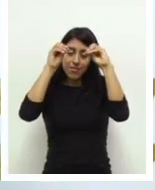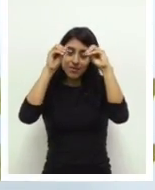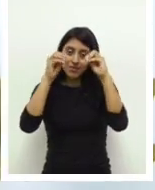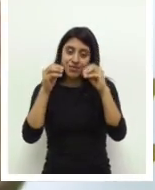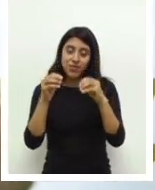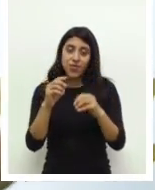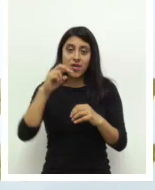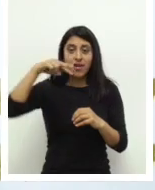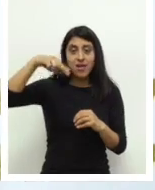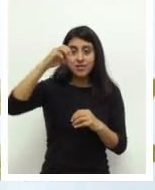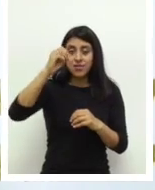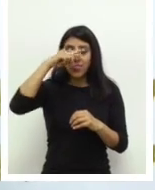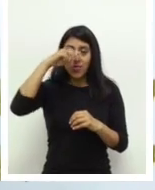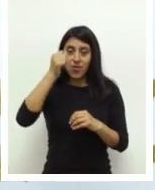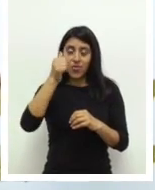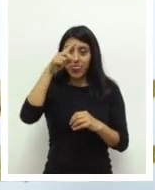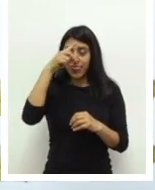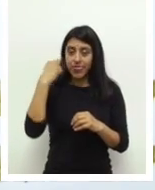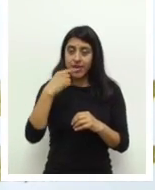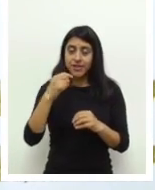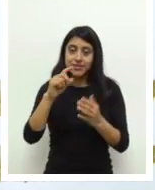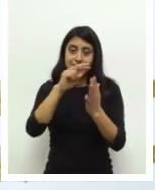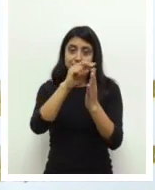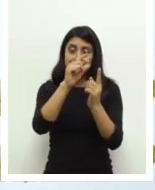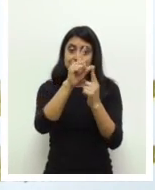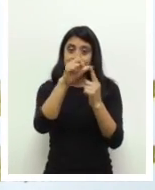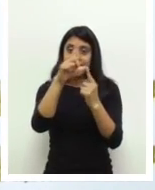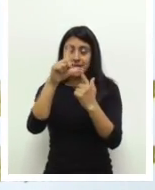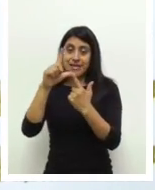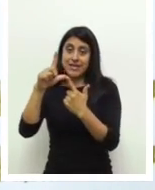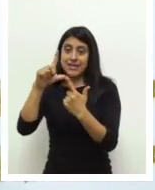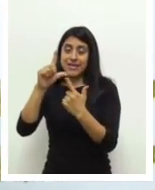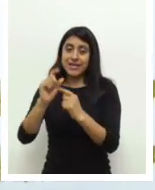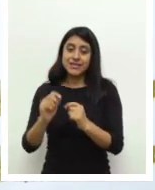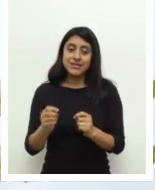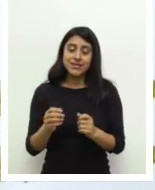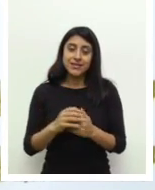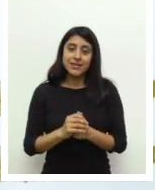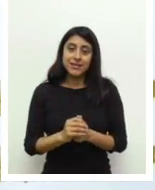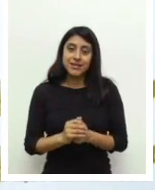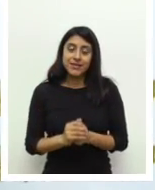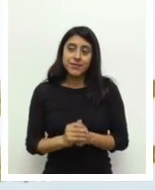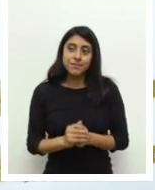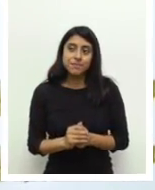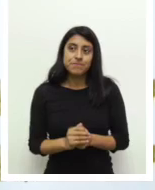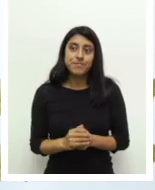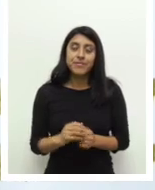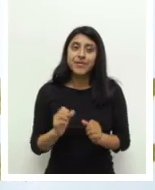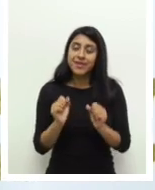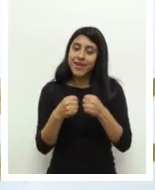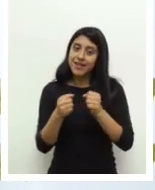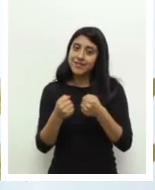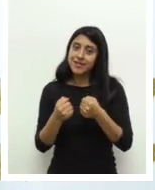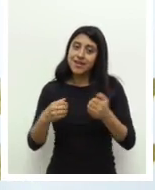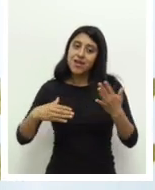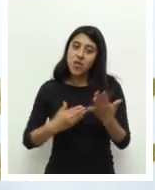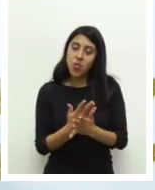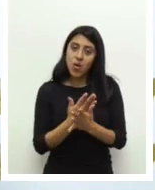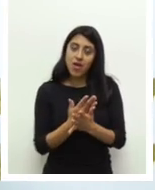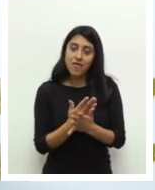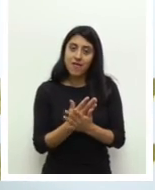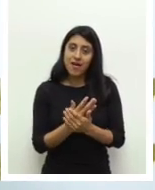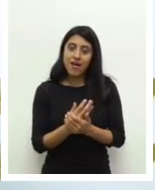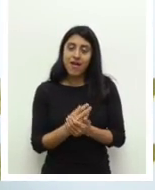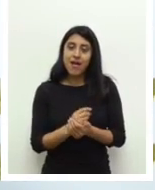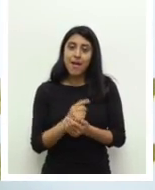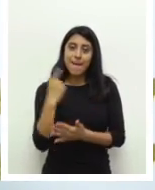conocimiento, todas esas notas, todas esas letras, todas esas armonías de tus artistas favoritos, y